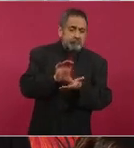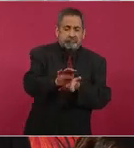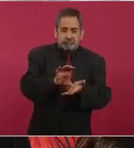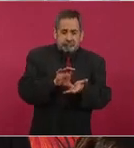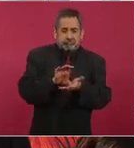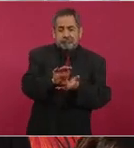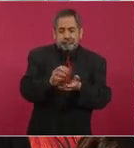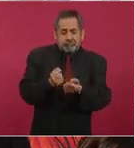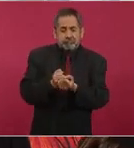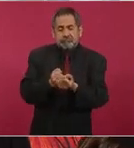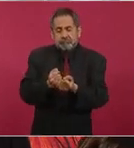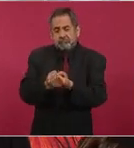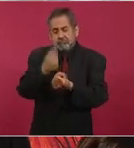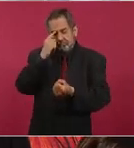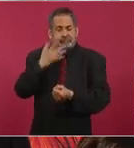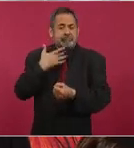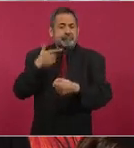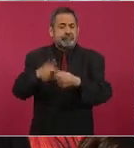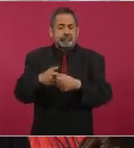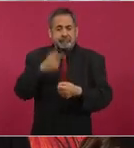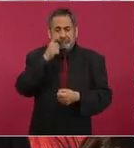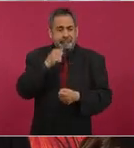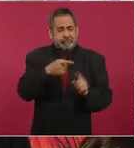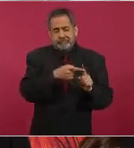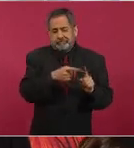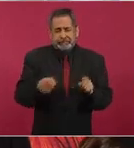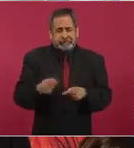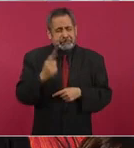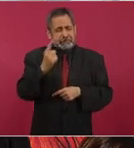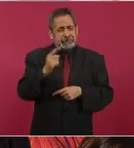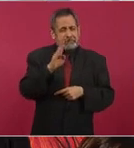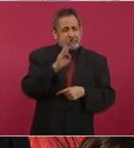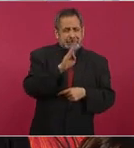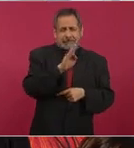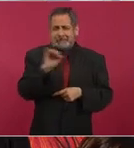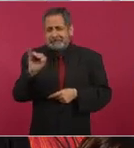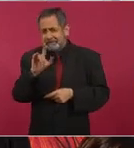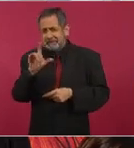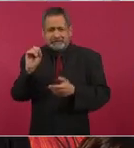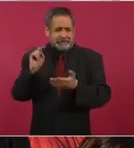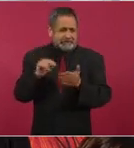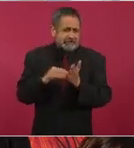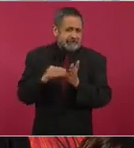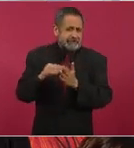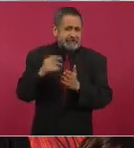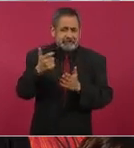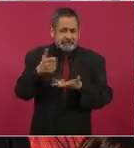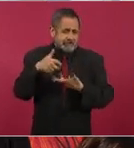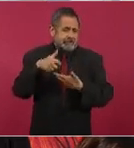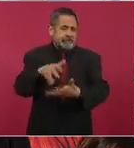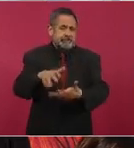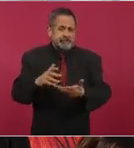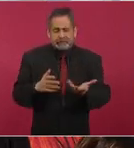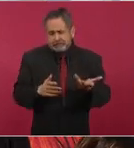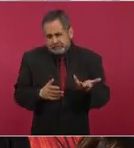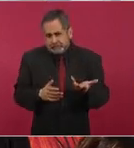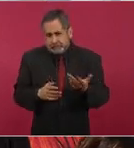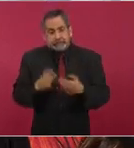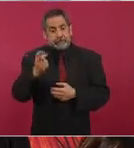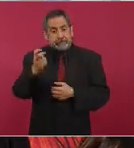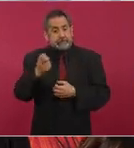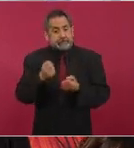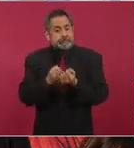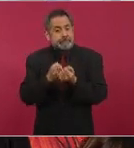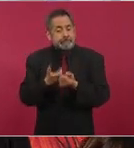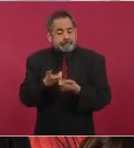subsidios a las gasolinas casi por un billón de pesos, pero este subsidio